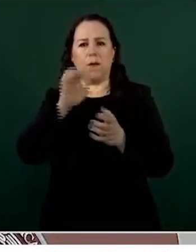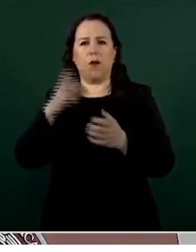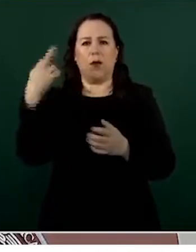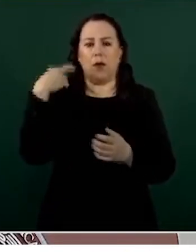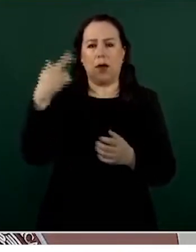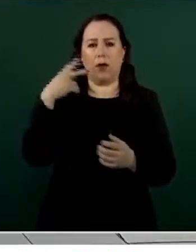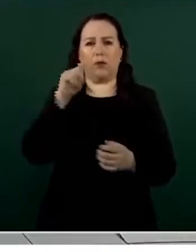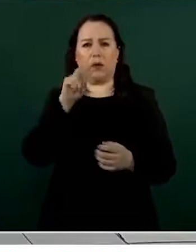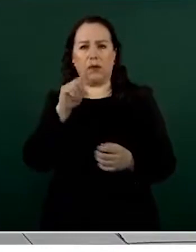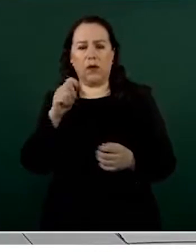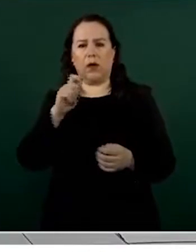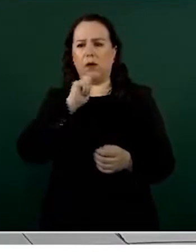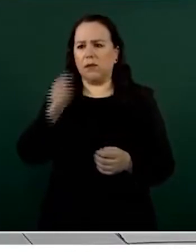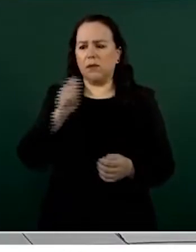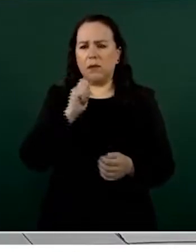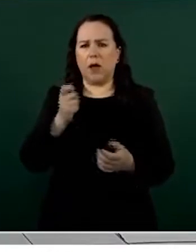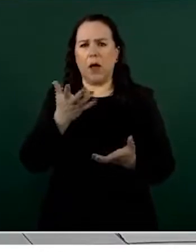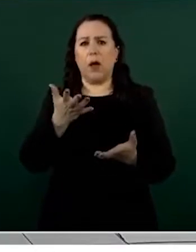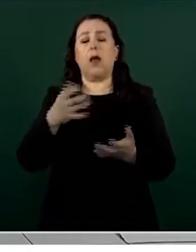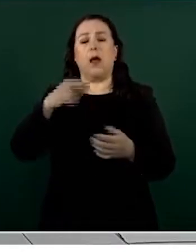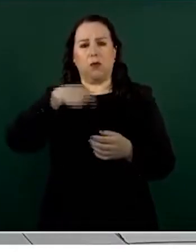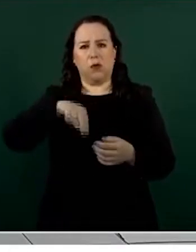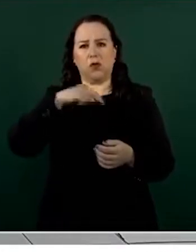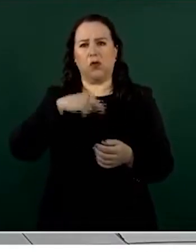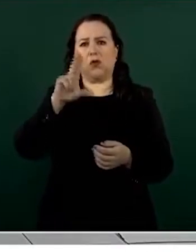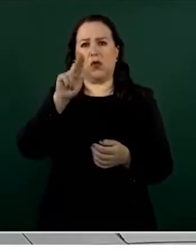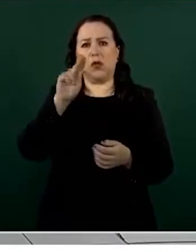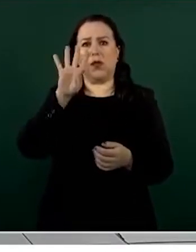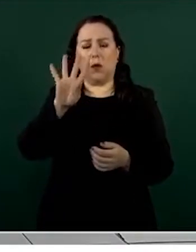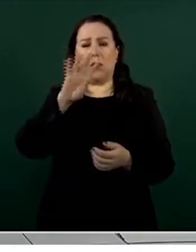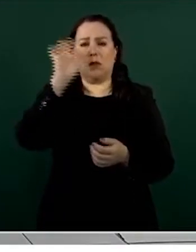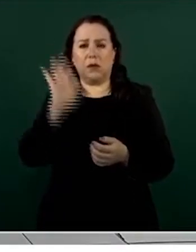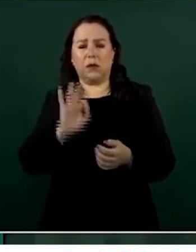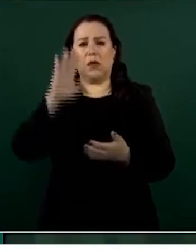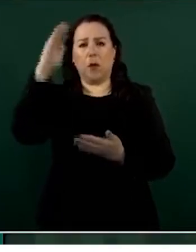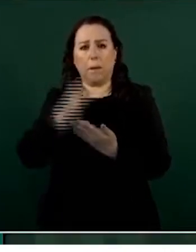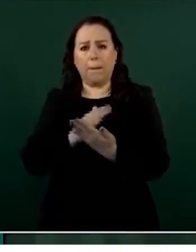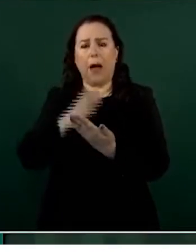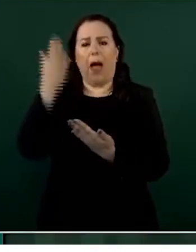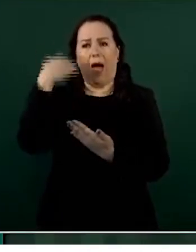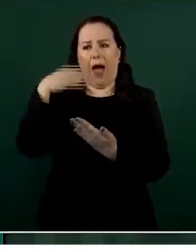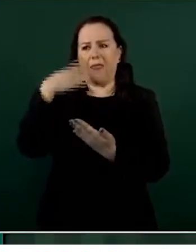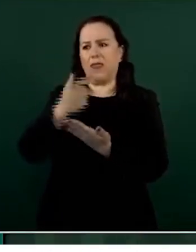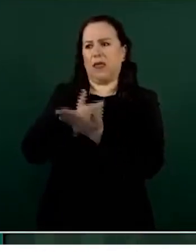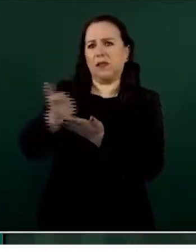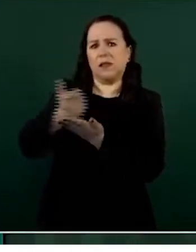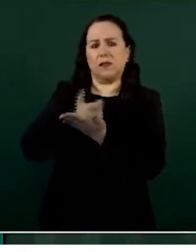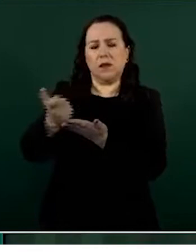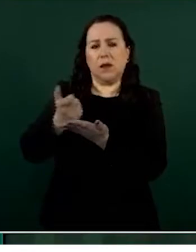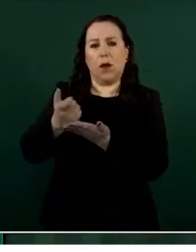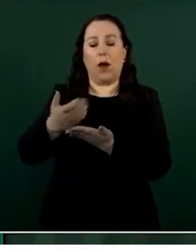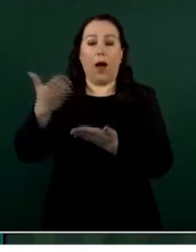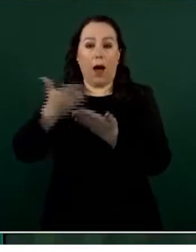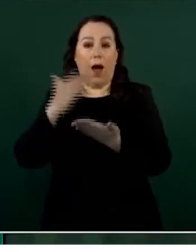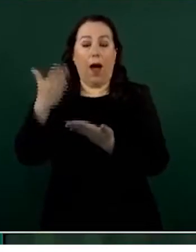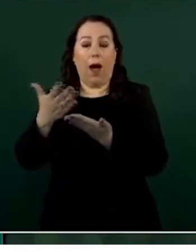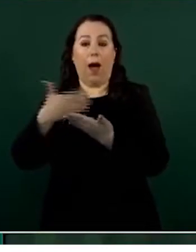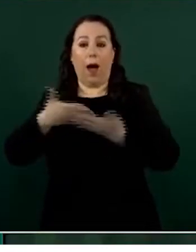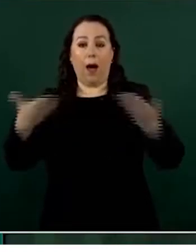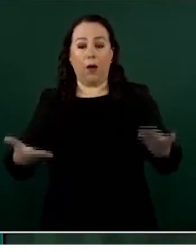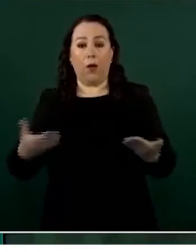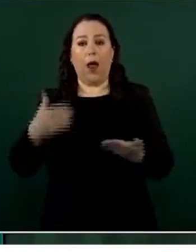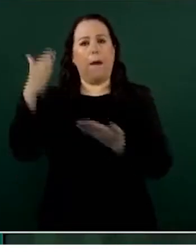el 84% de los recursos del Estado se redujeron de lo que antes se destinaba a pagar publicidad en medios de